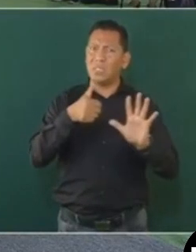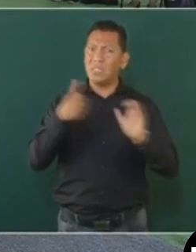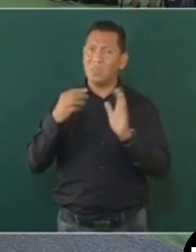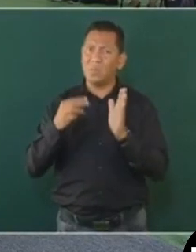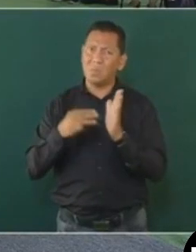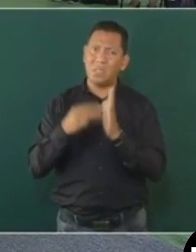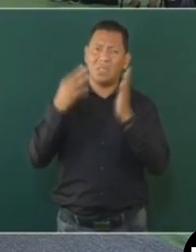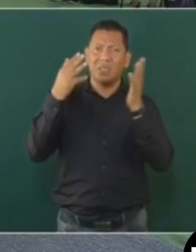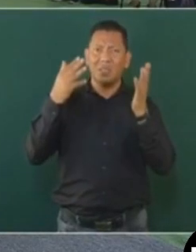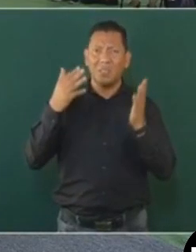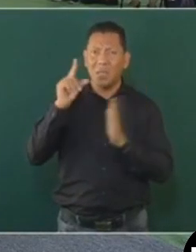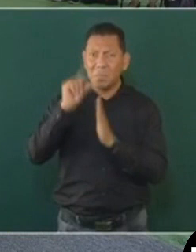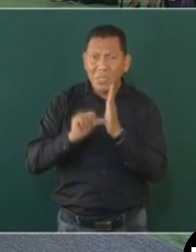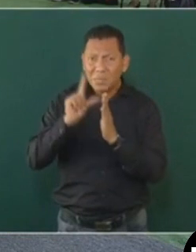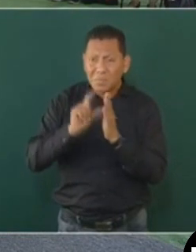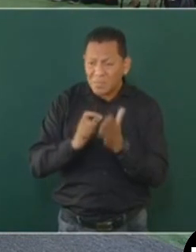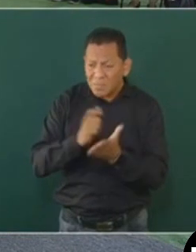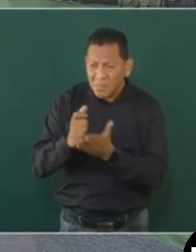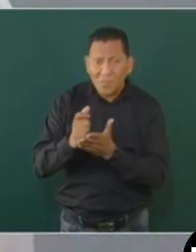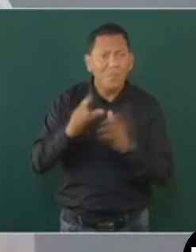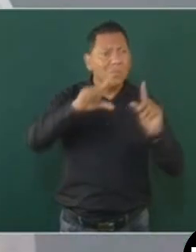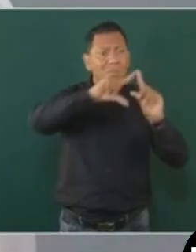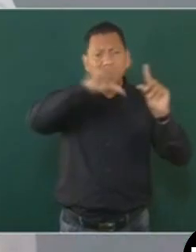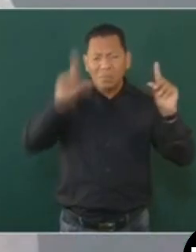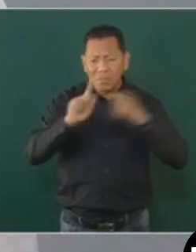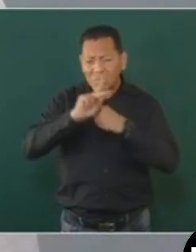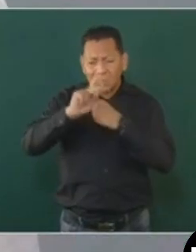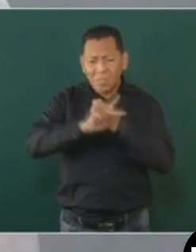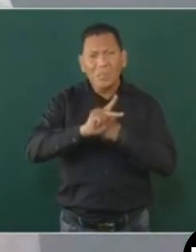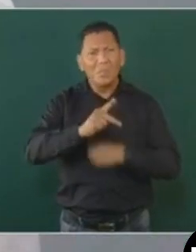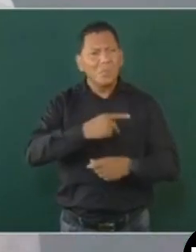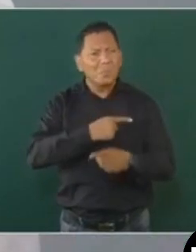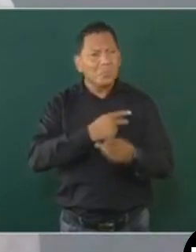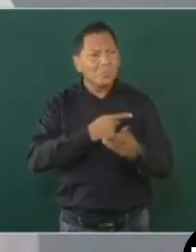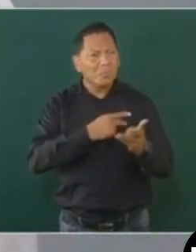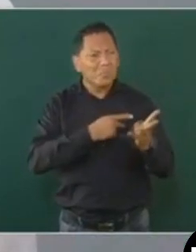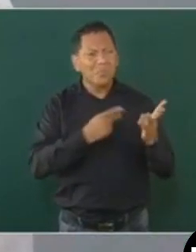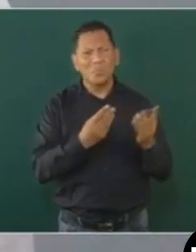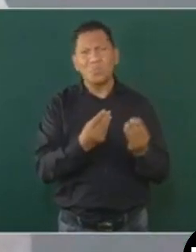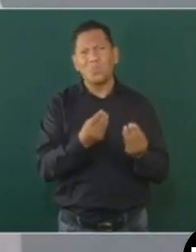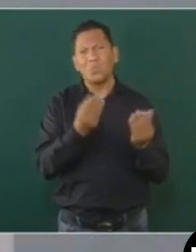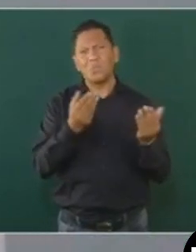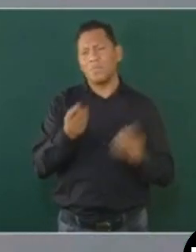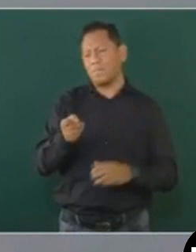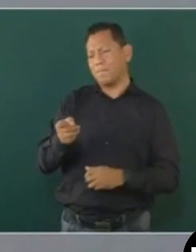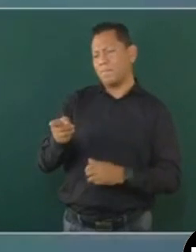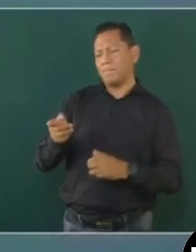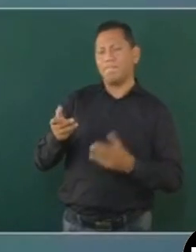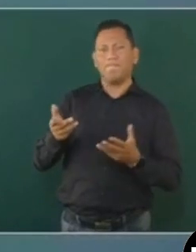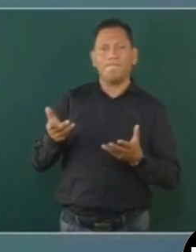en un país con tanta pobreza no es más que